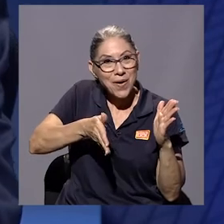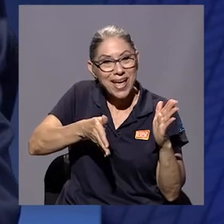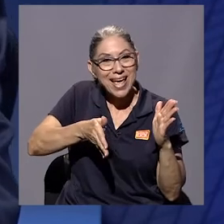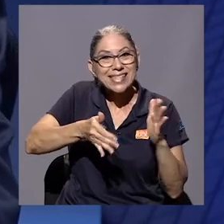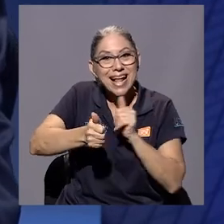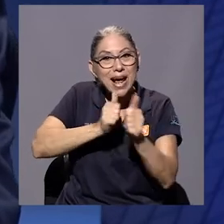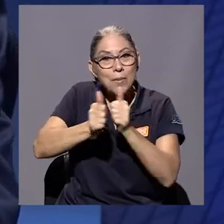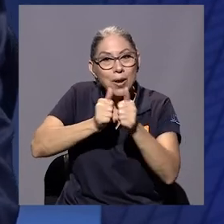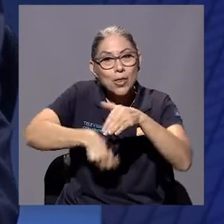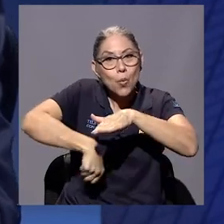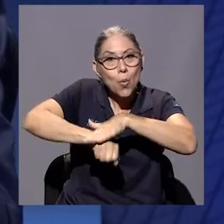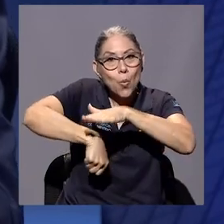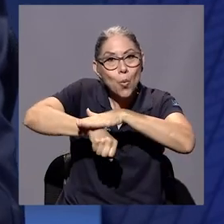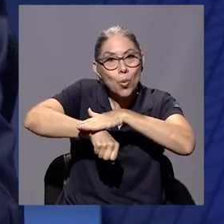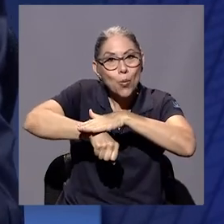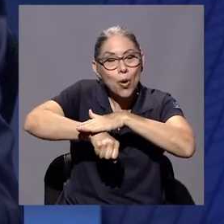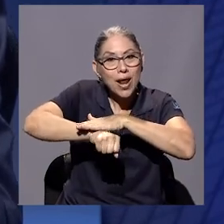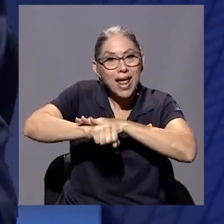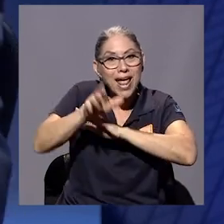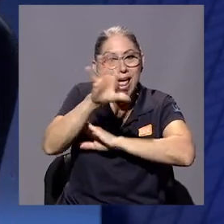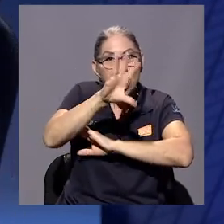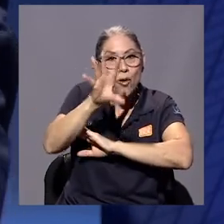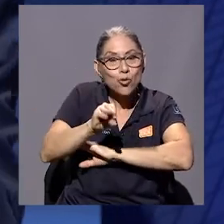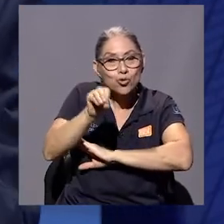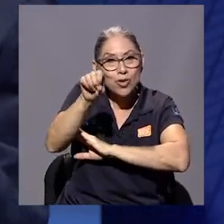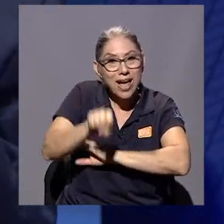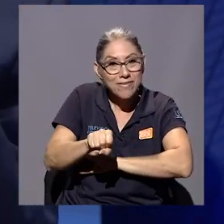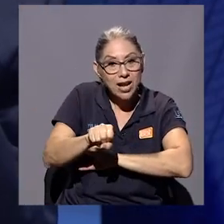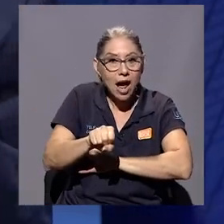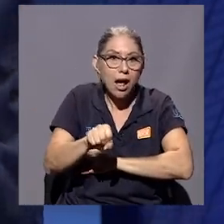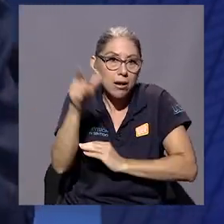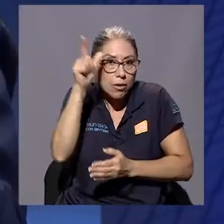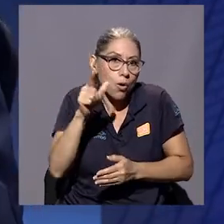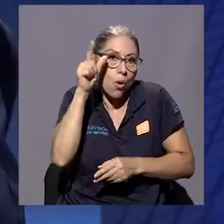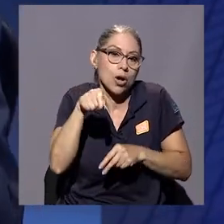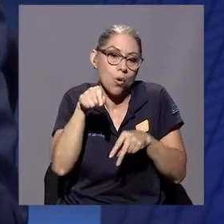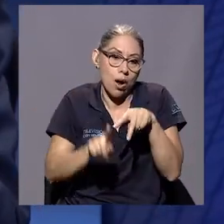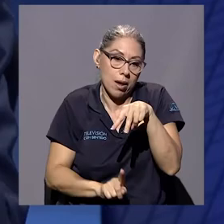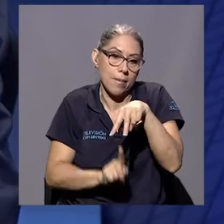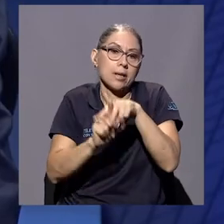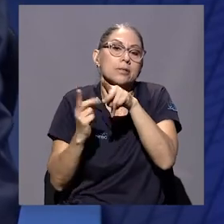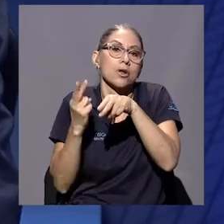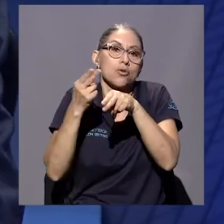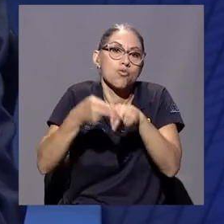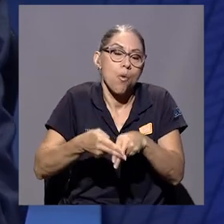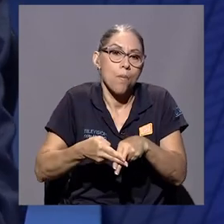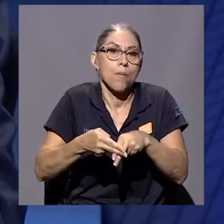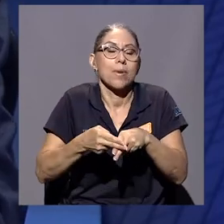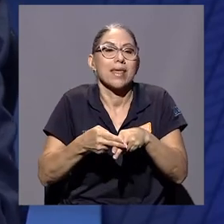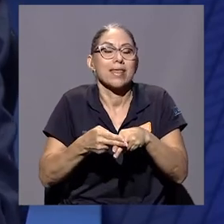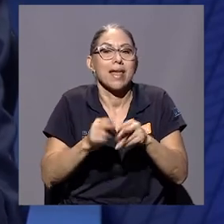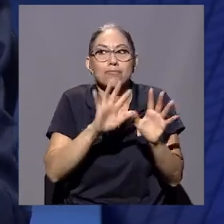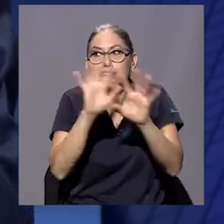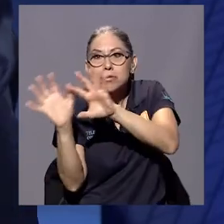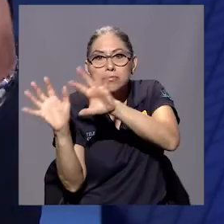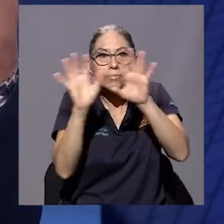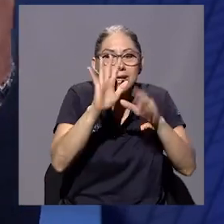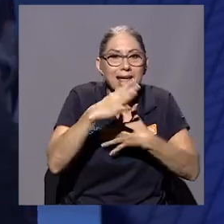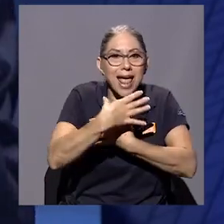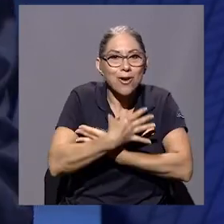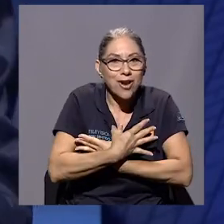Sudáfrica y entonces ahí sale Keylor Navas, por supuesto, y la selección y